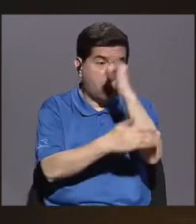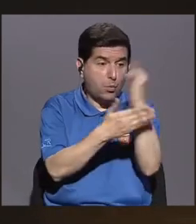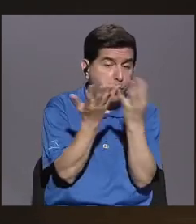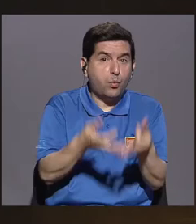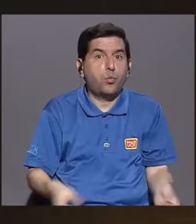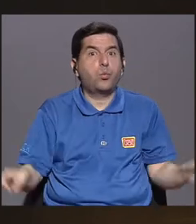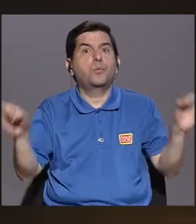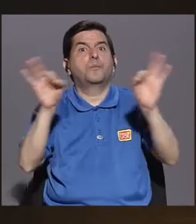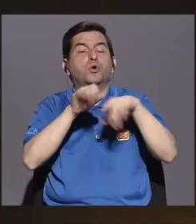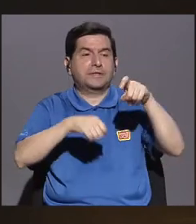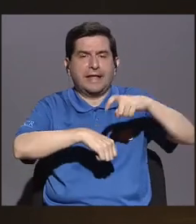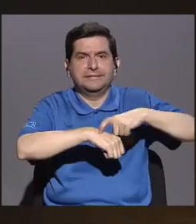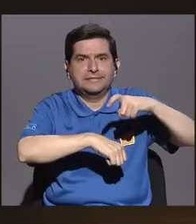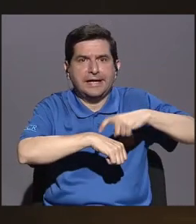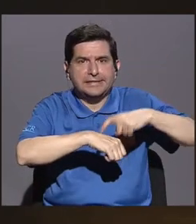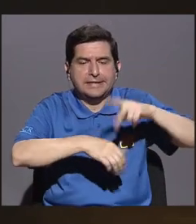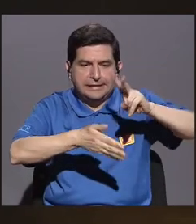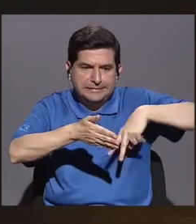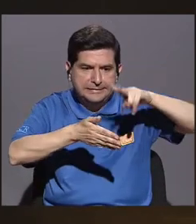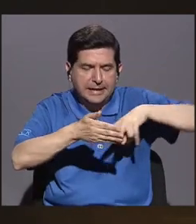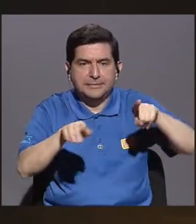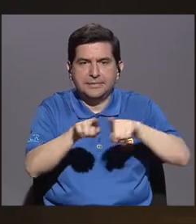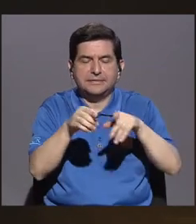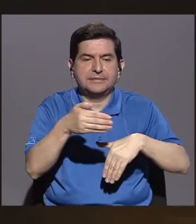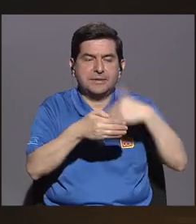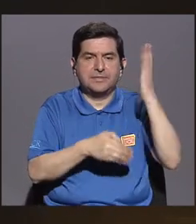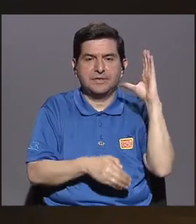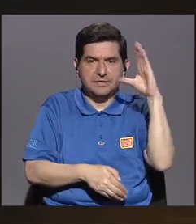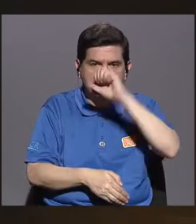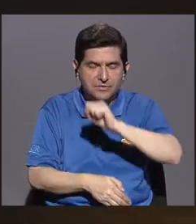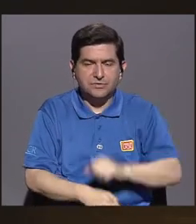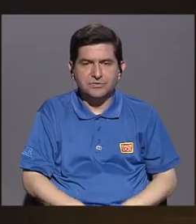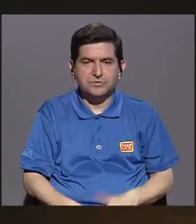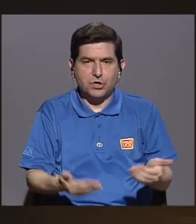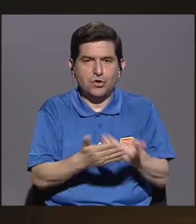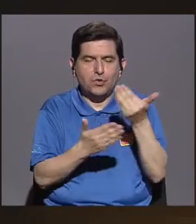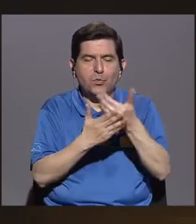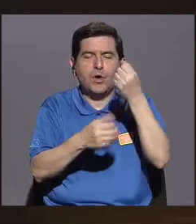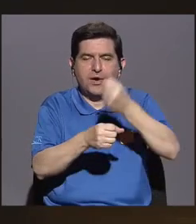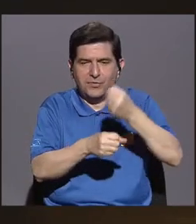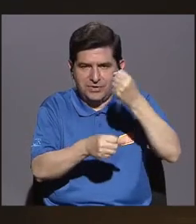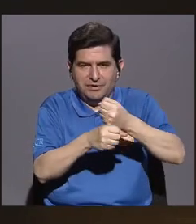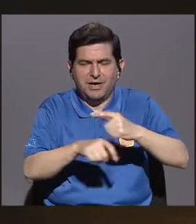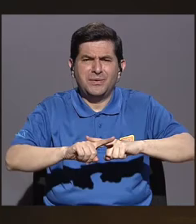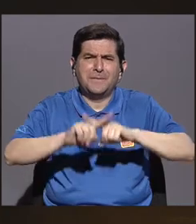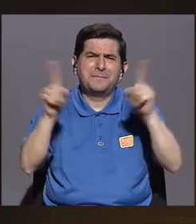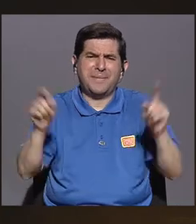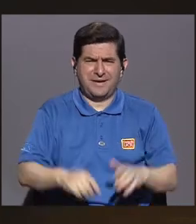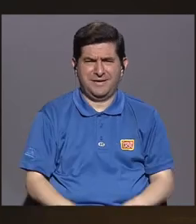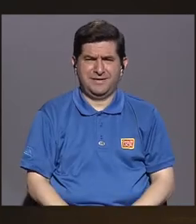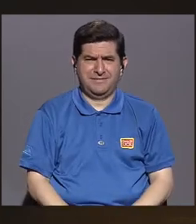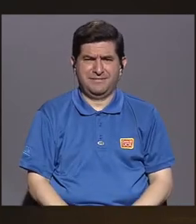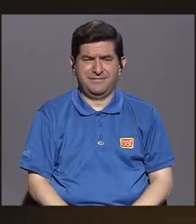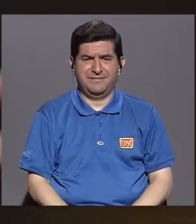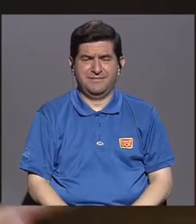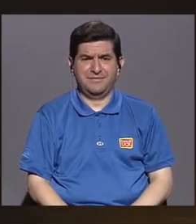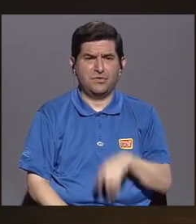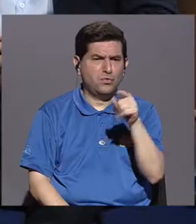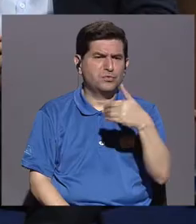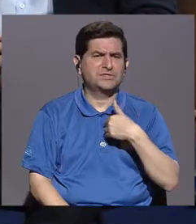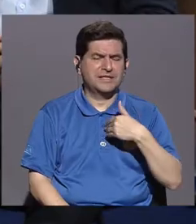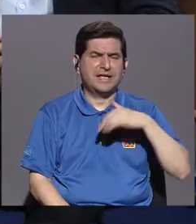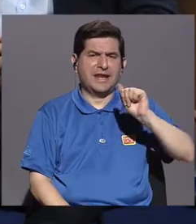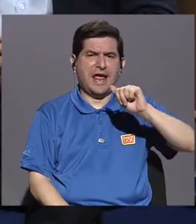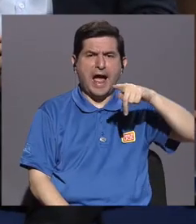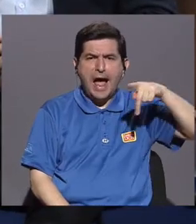importantes en esa etapa de la lectura, y también ahorita veremos tu más reciente creación. Pero entonces, Alberto, ¿cómo hacemos? Vos tenés un